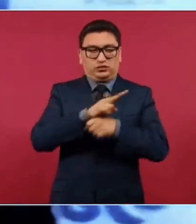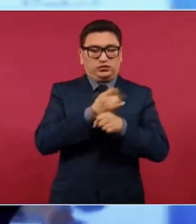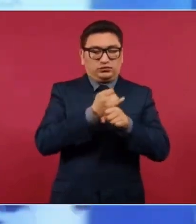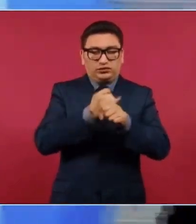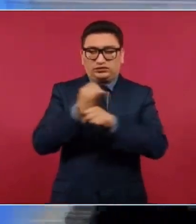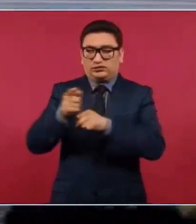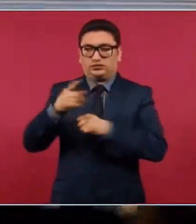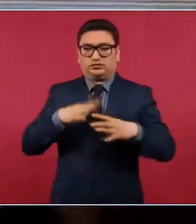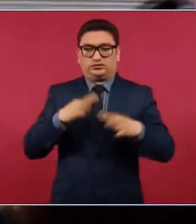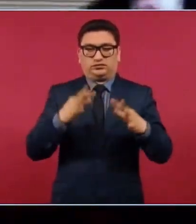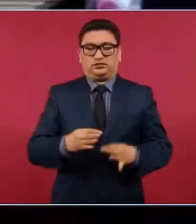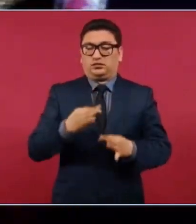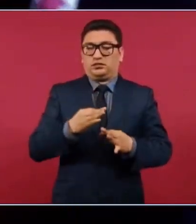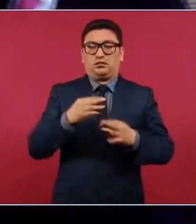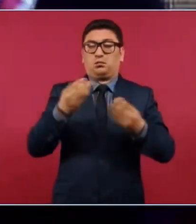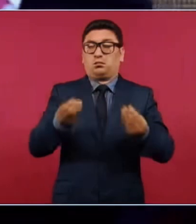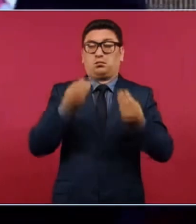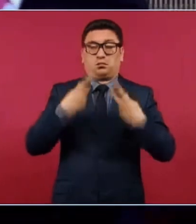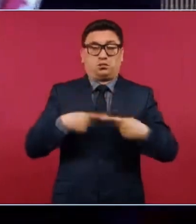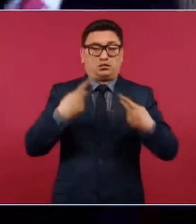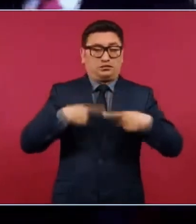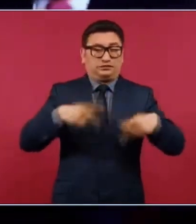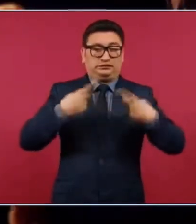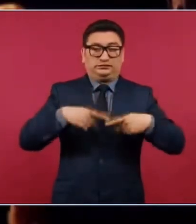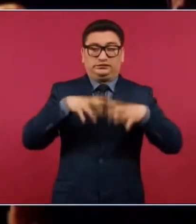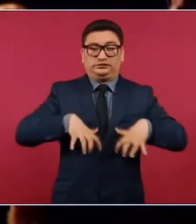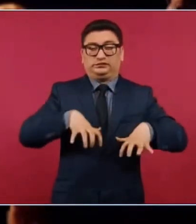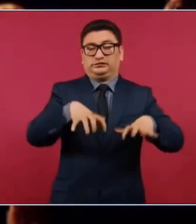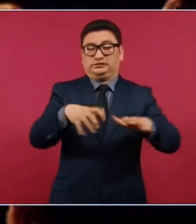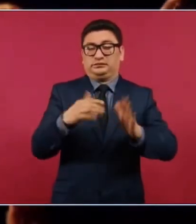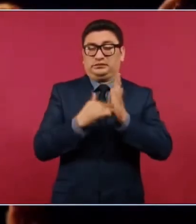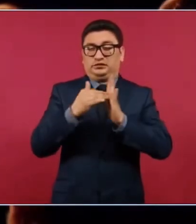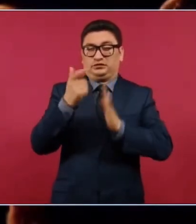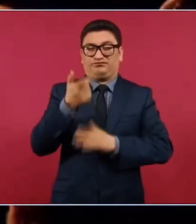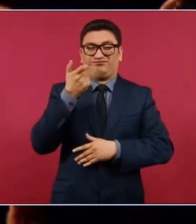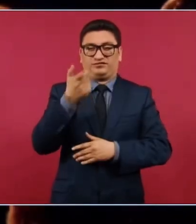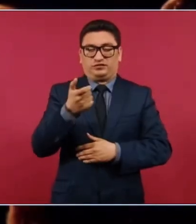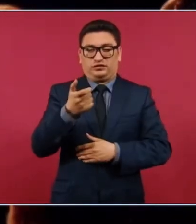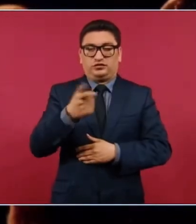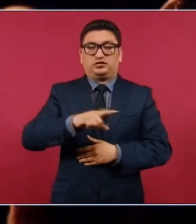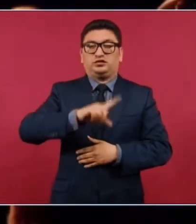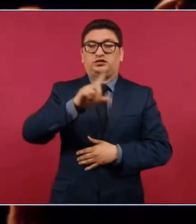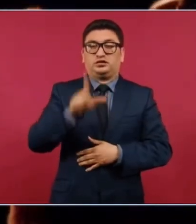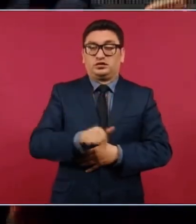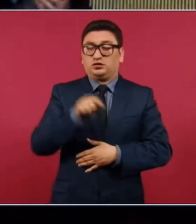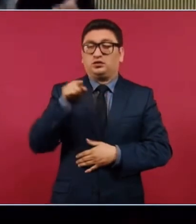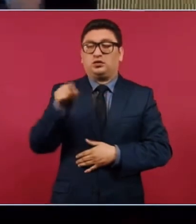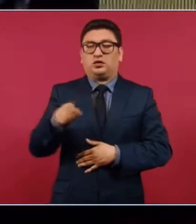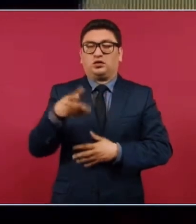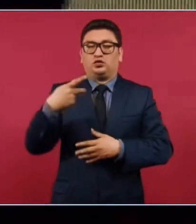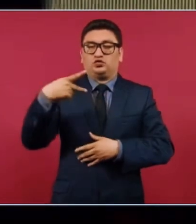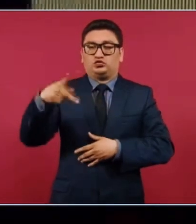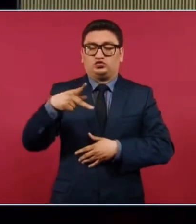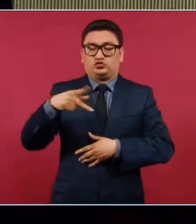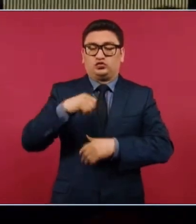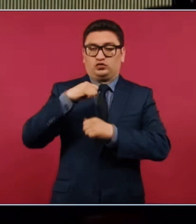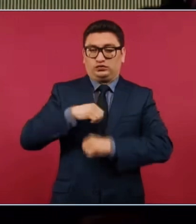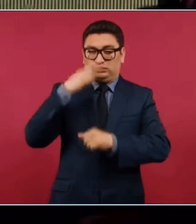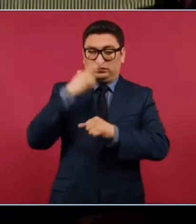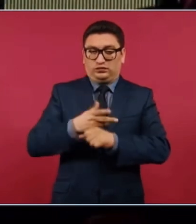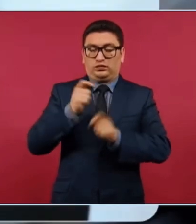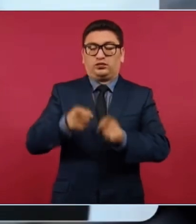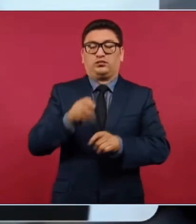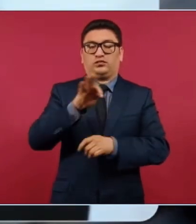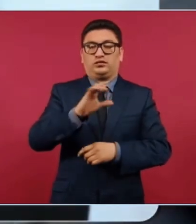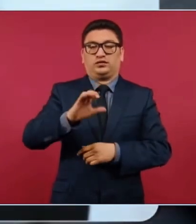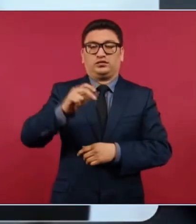la creó. Miles de elementos, miles de millones de pesos. Y que llegó al clímax de su carrera en la administración de Felipe